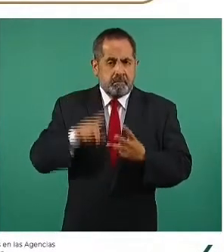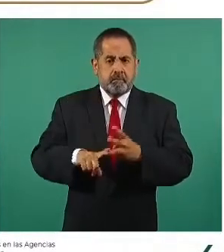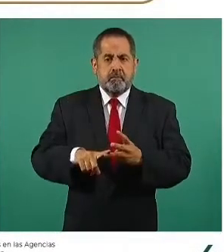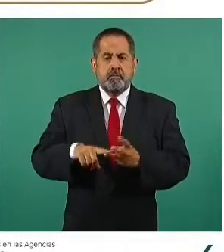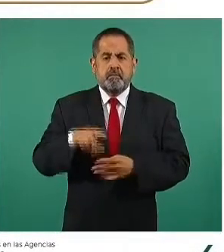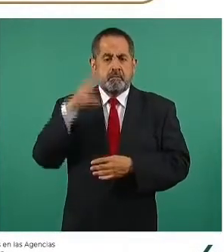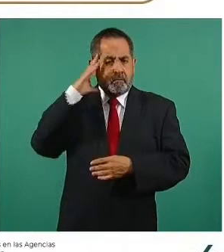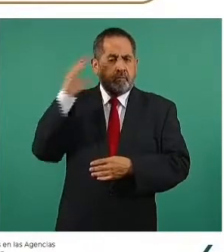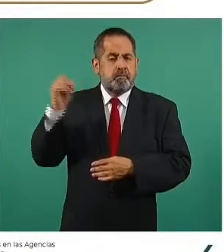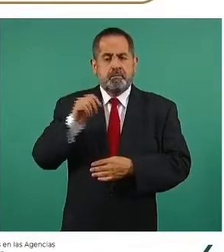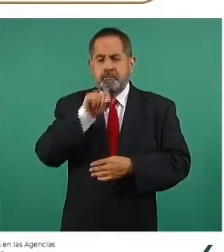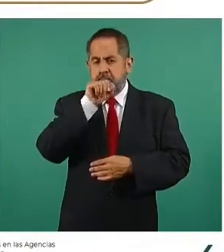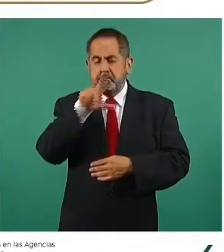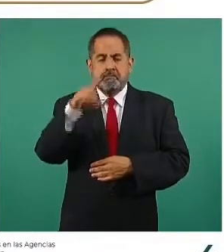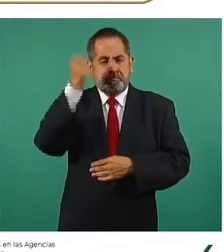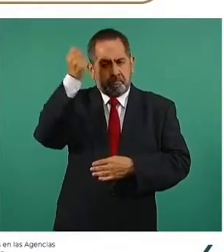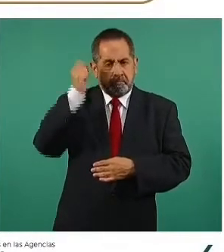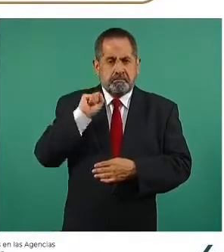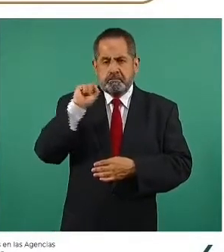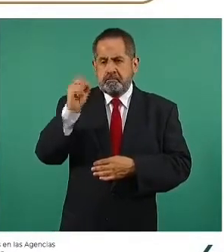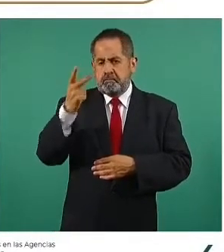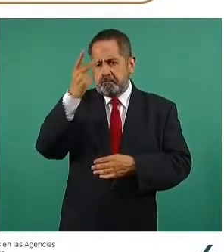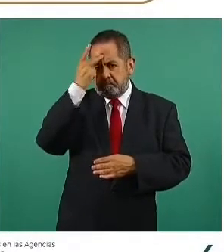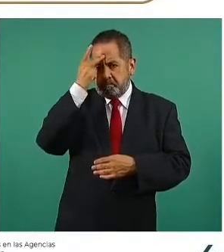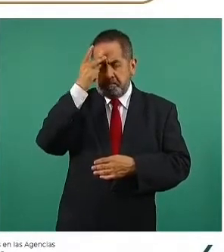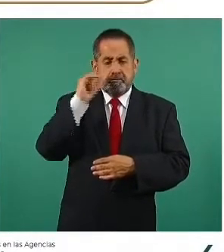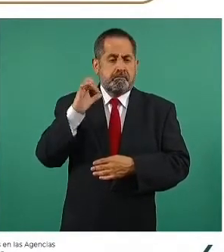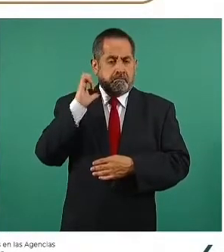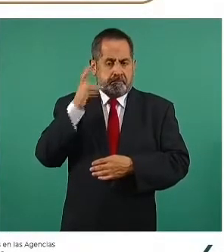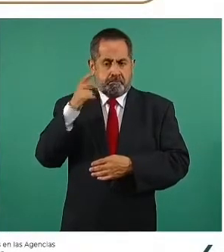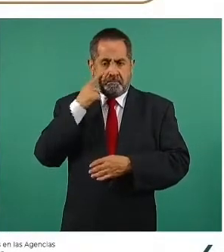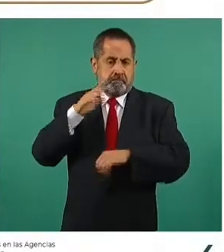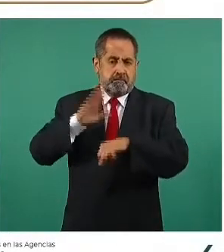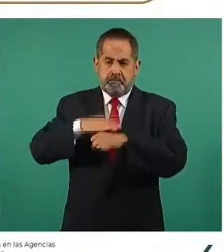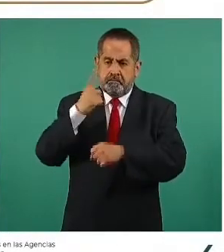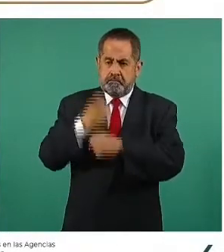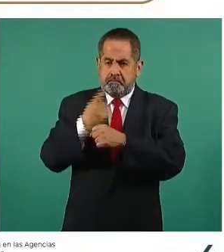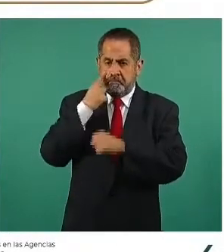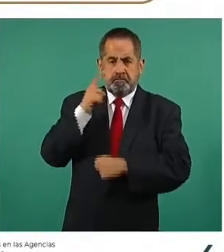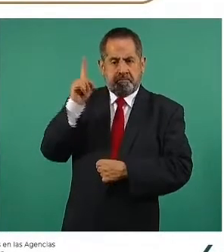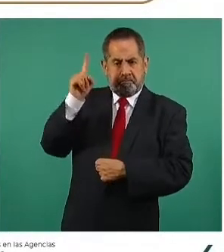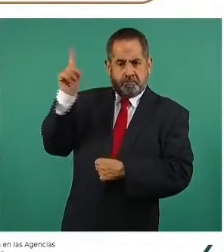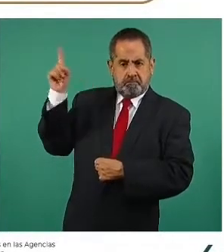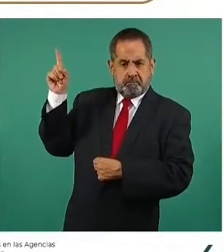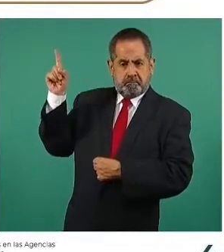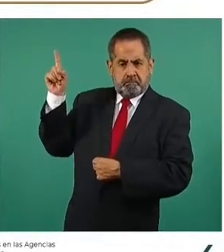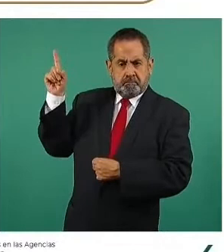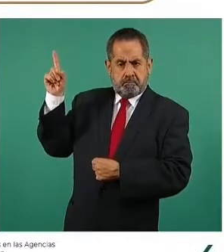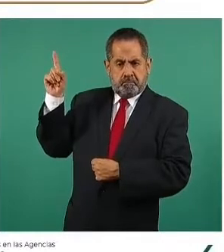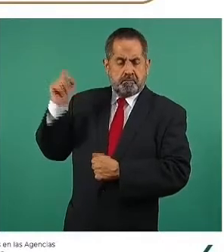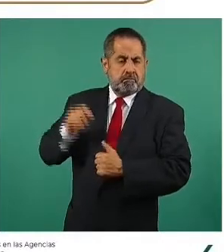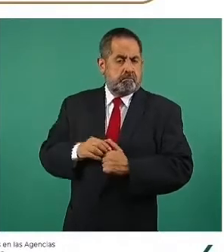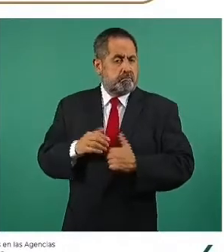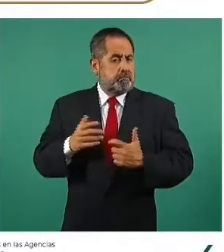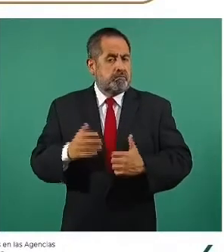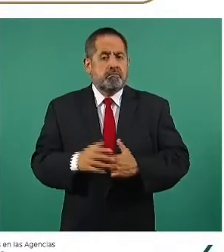Jalisco, Sinaloa, San Luis Potosí y Chiapas. De los 724